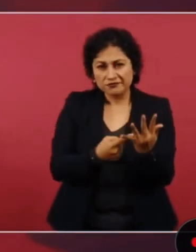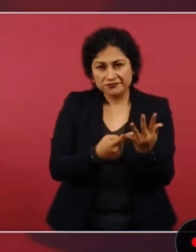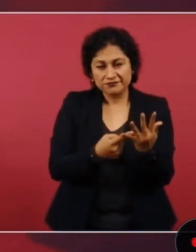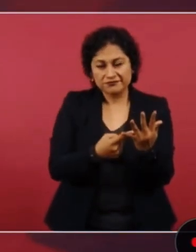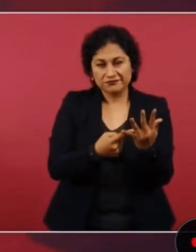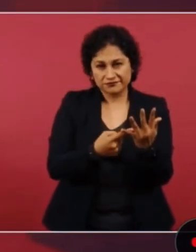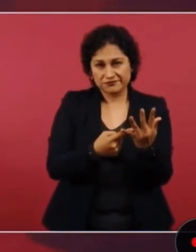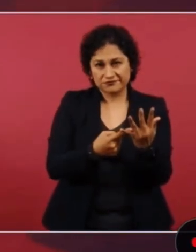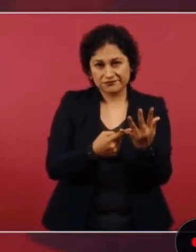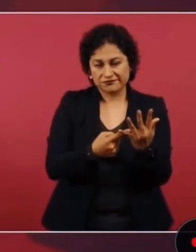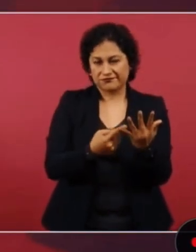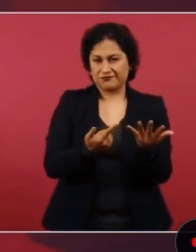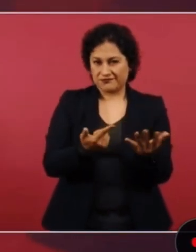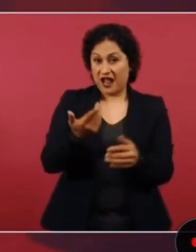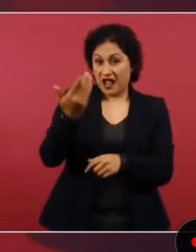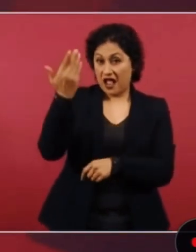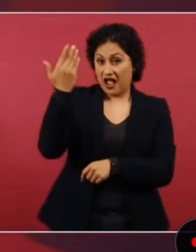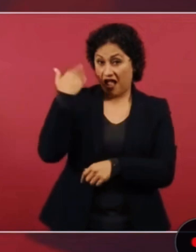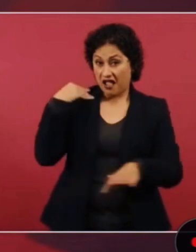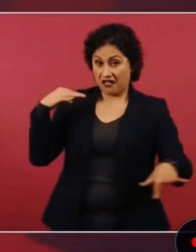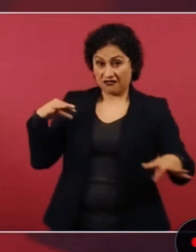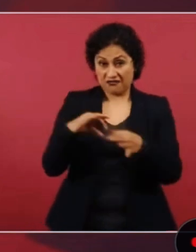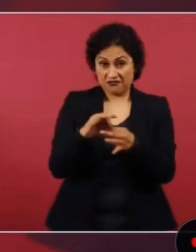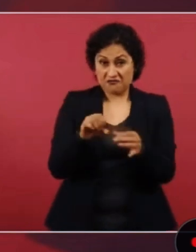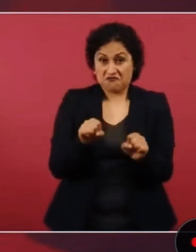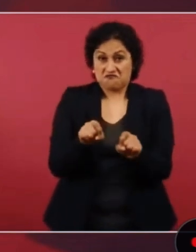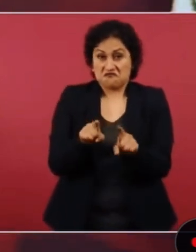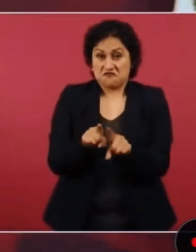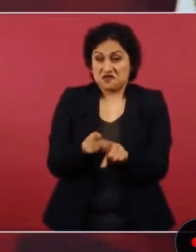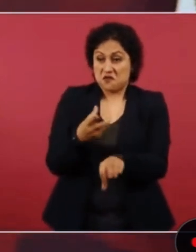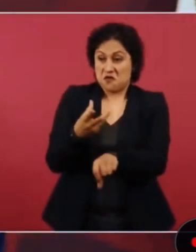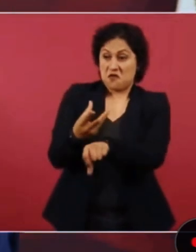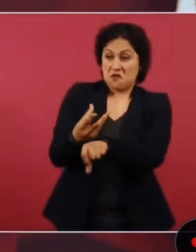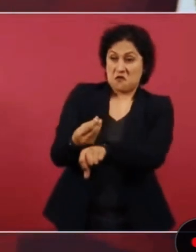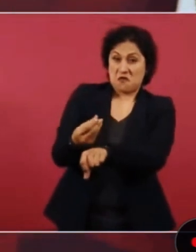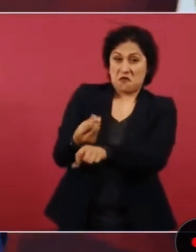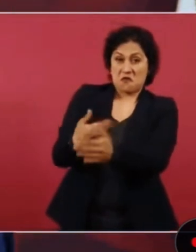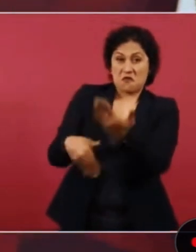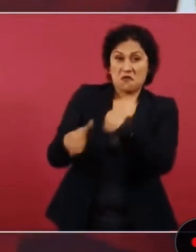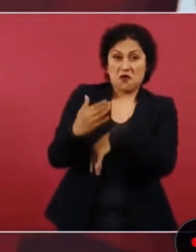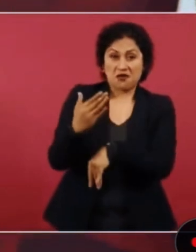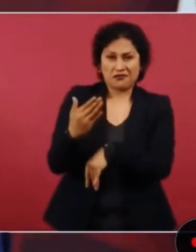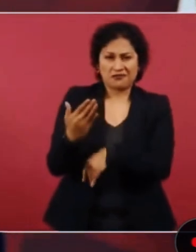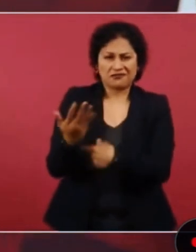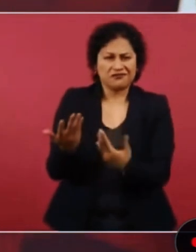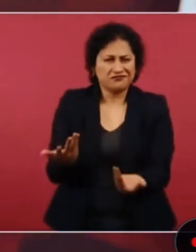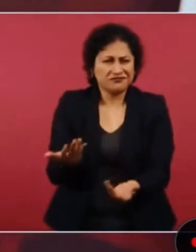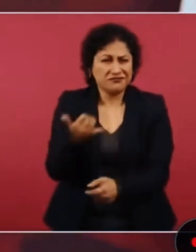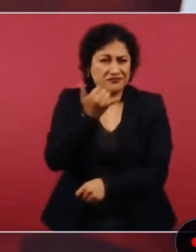Pero no a las culturas